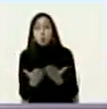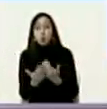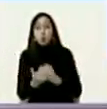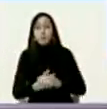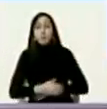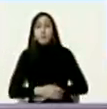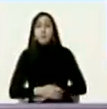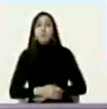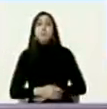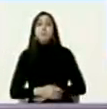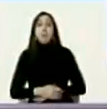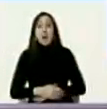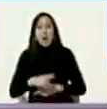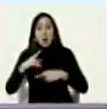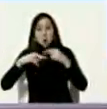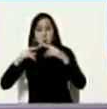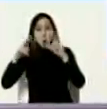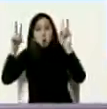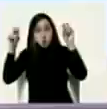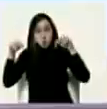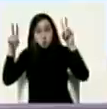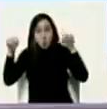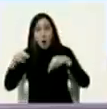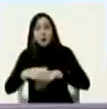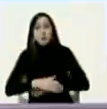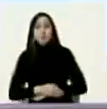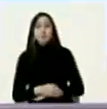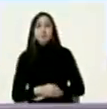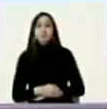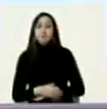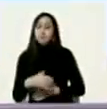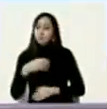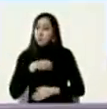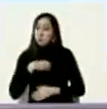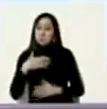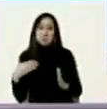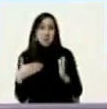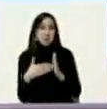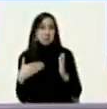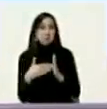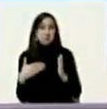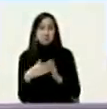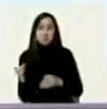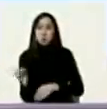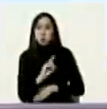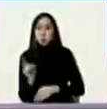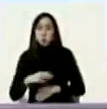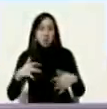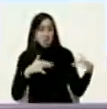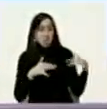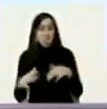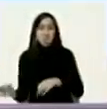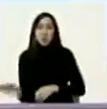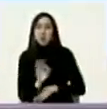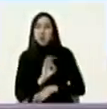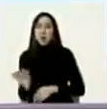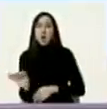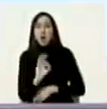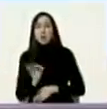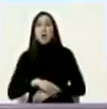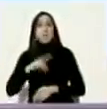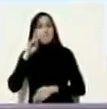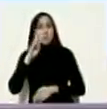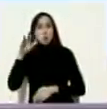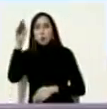que está por construir el mundo que está por construir no puede ser de amenaza ni de guerra ni de violencia esa es la visión que